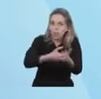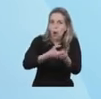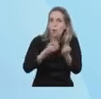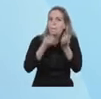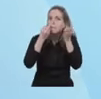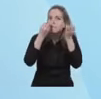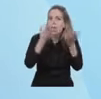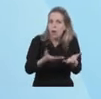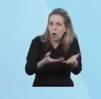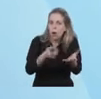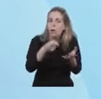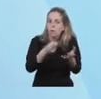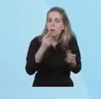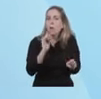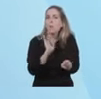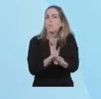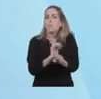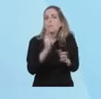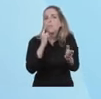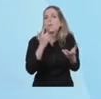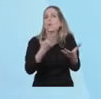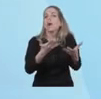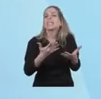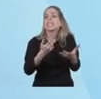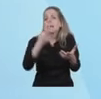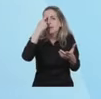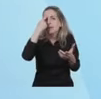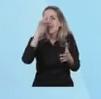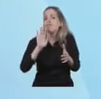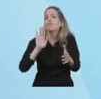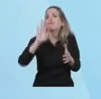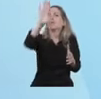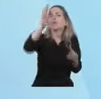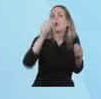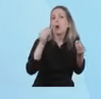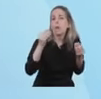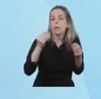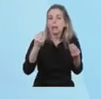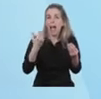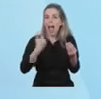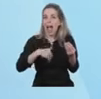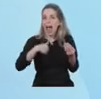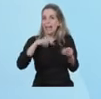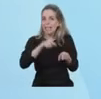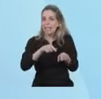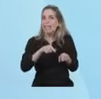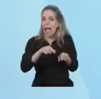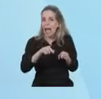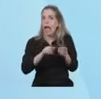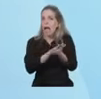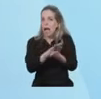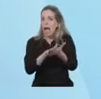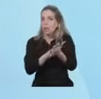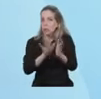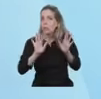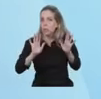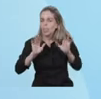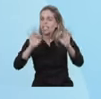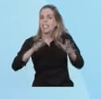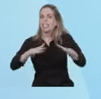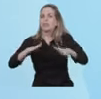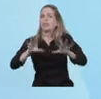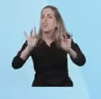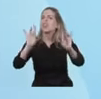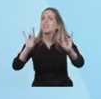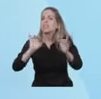lo que va a suceder en el futuro. La Argentina repara el daño producido por la pandemia y ya